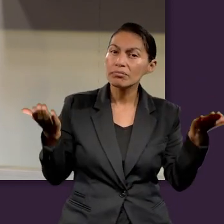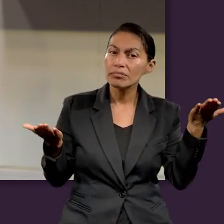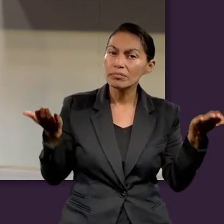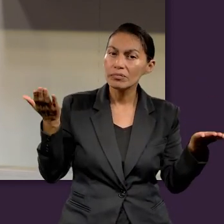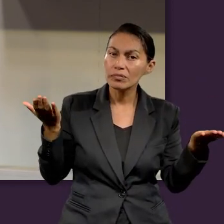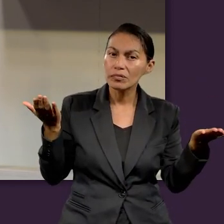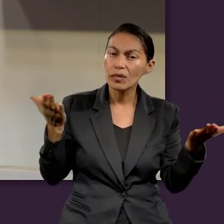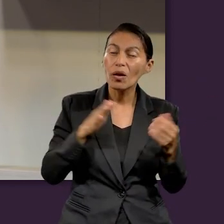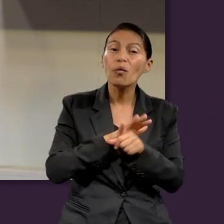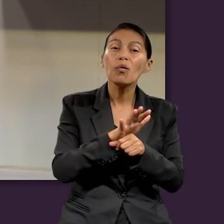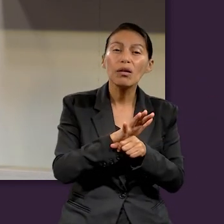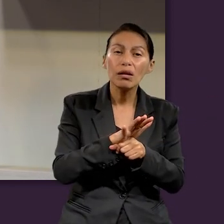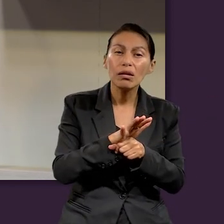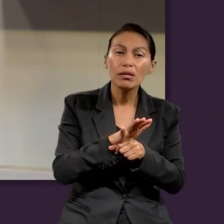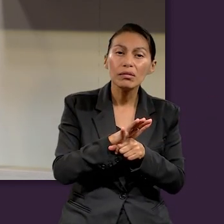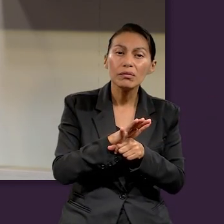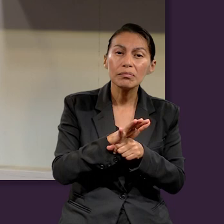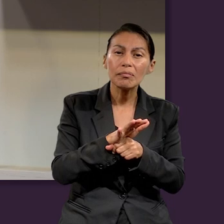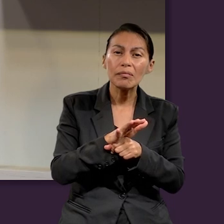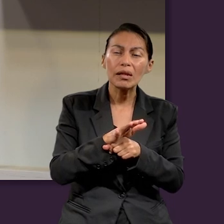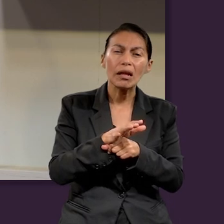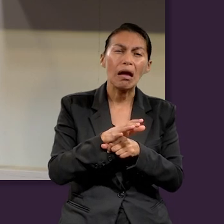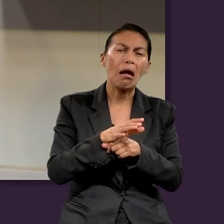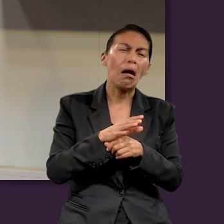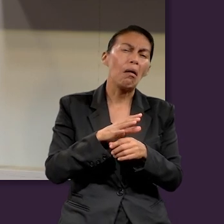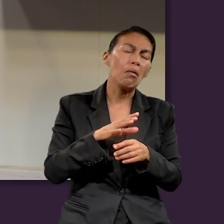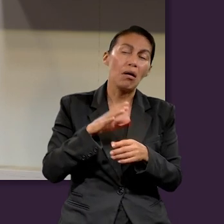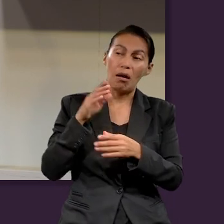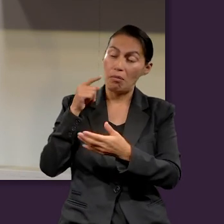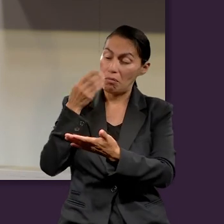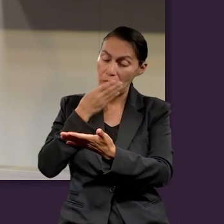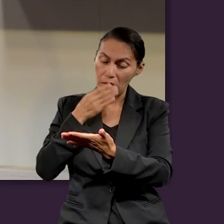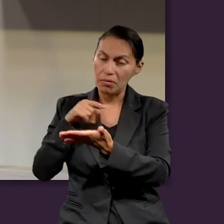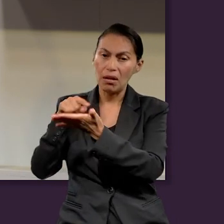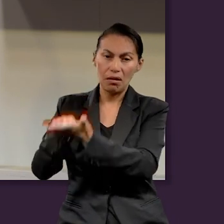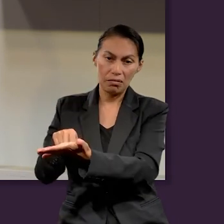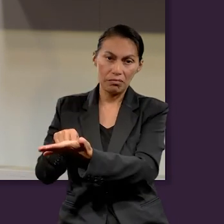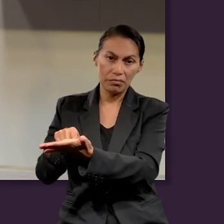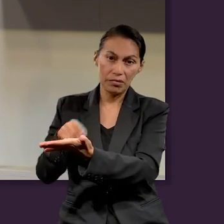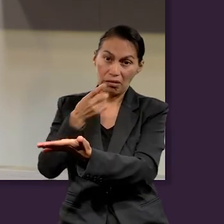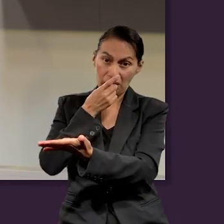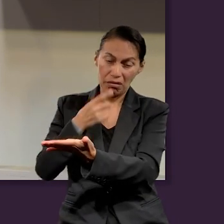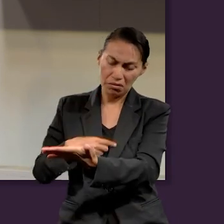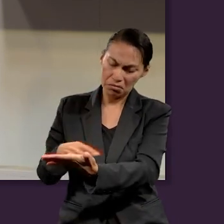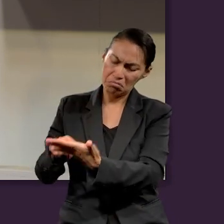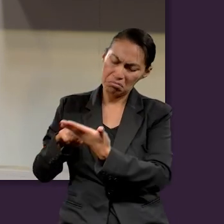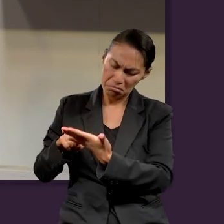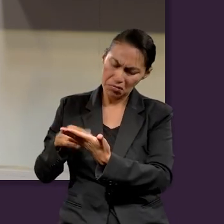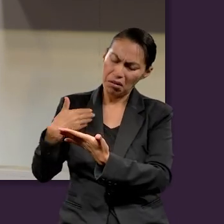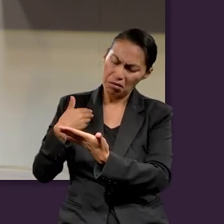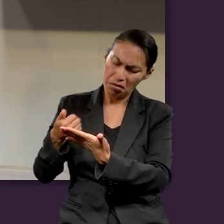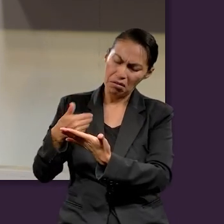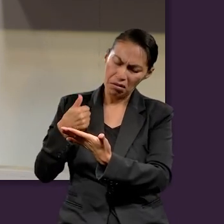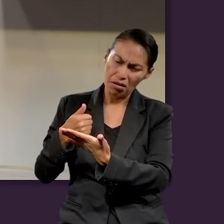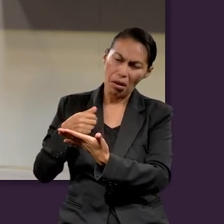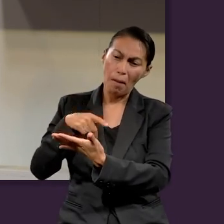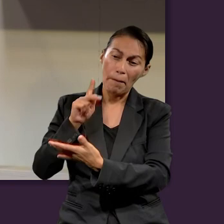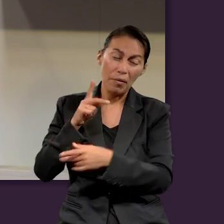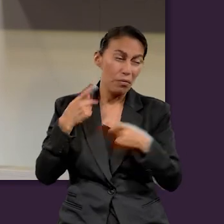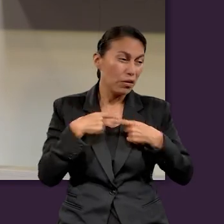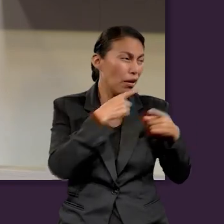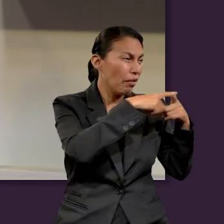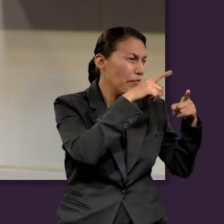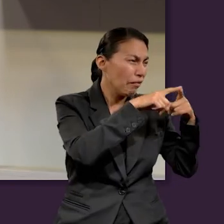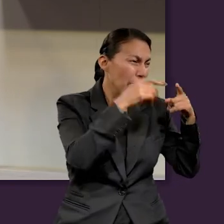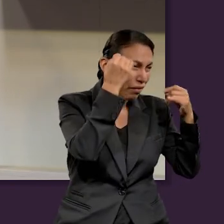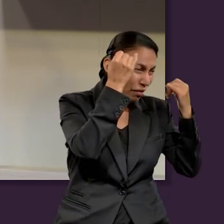palabra de Dios, ¿no? Porque nosotros podemos tener miles de interpretaciones, pero la Biblia se interpreta a